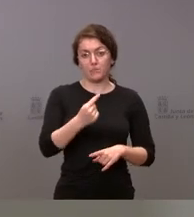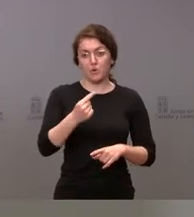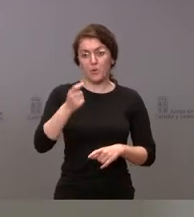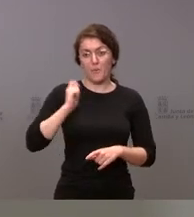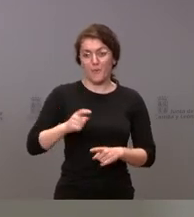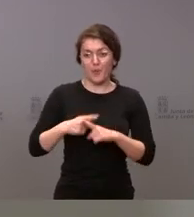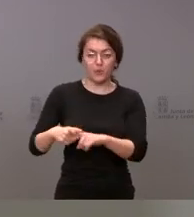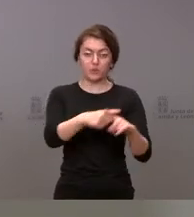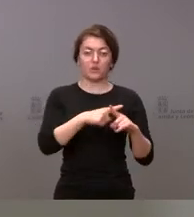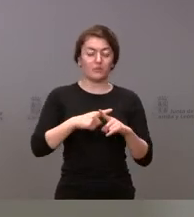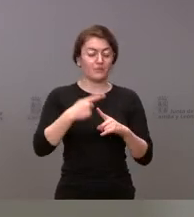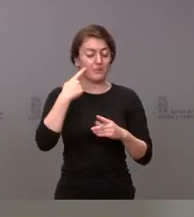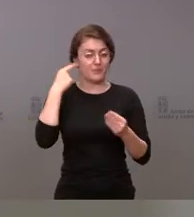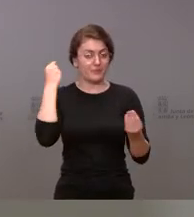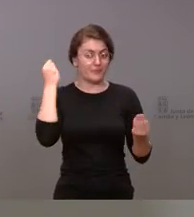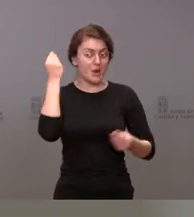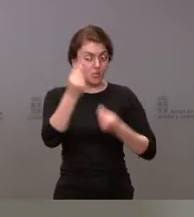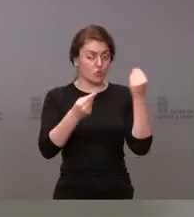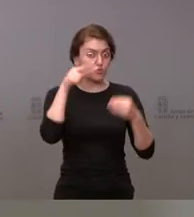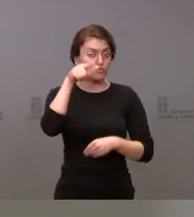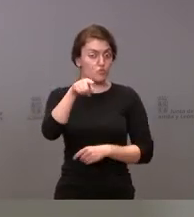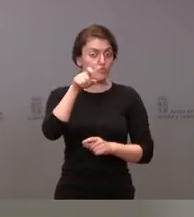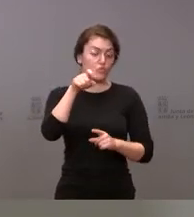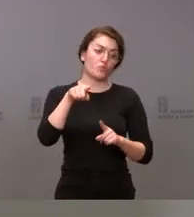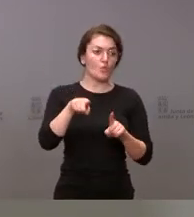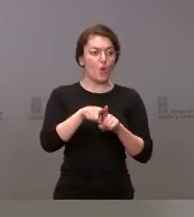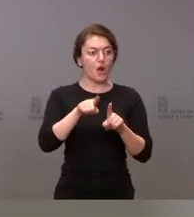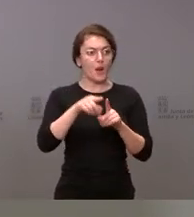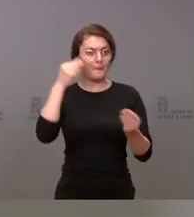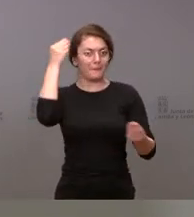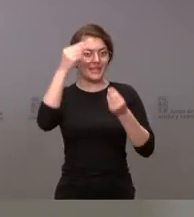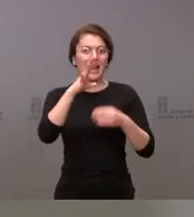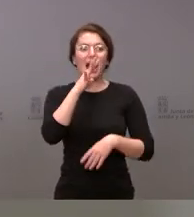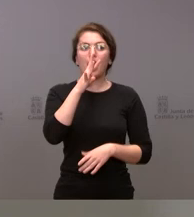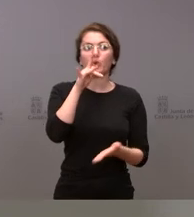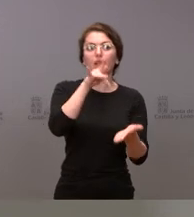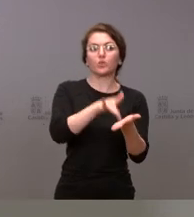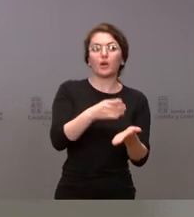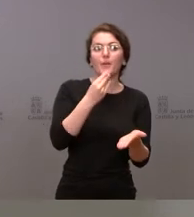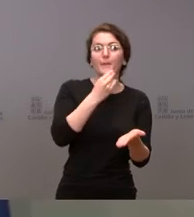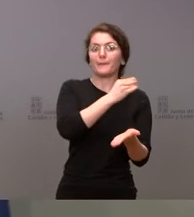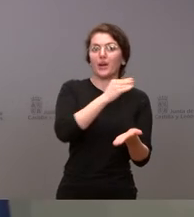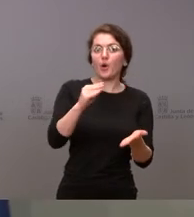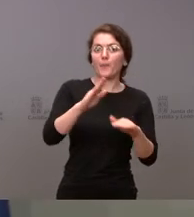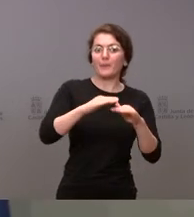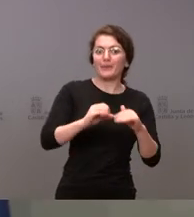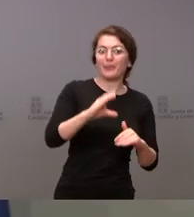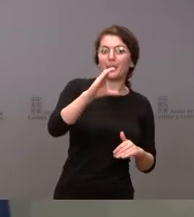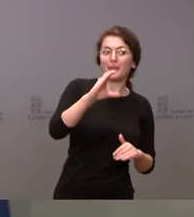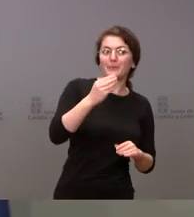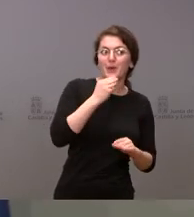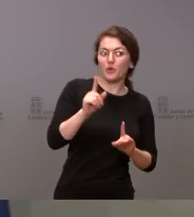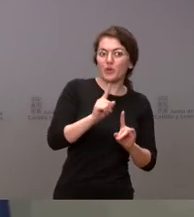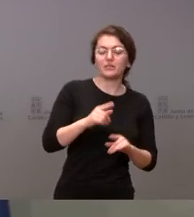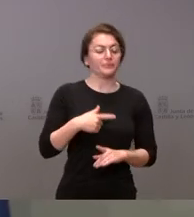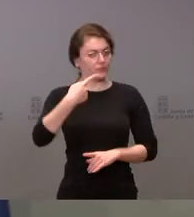de ustedes es que no es el momento oportuno para esa subida, que no es el momento ahora. No, nuestra posición es que es el momento